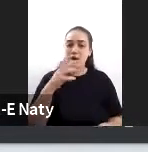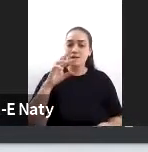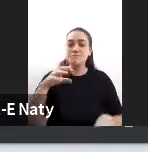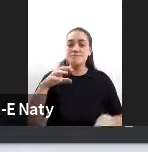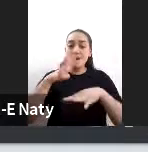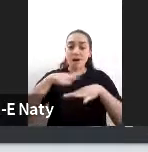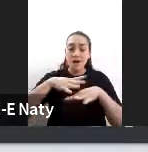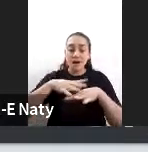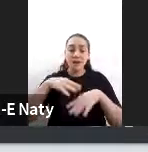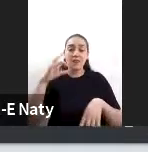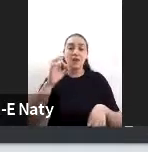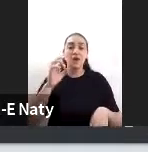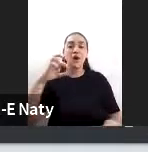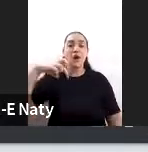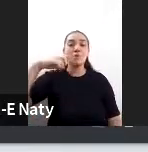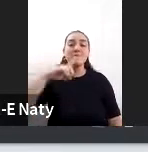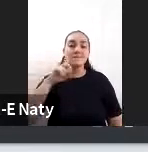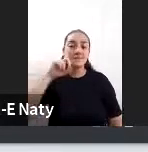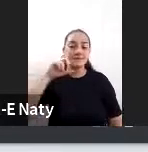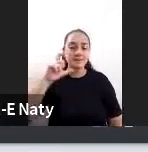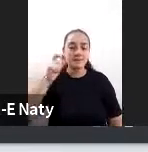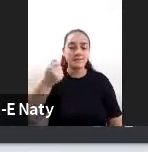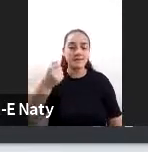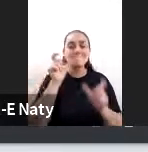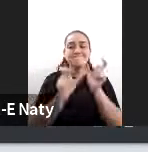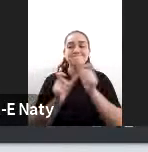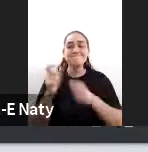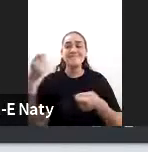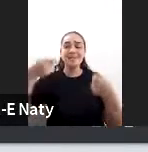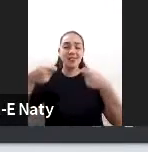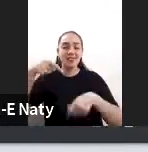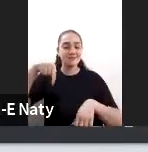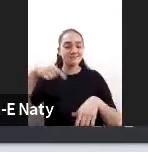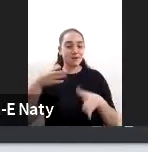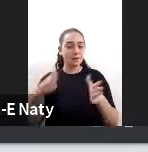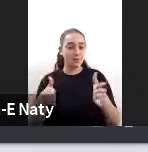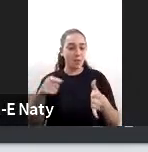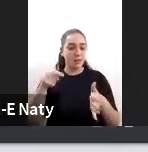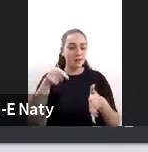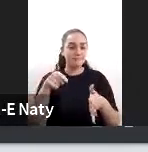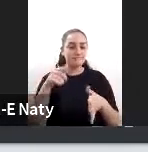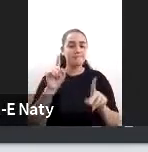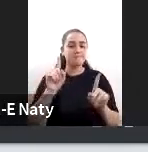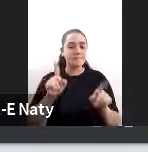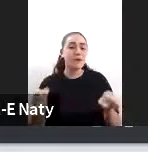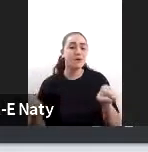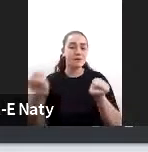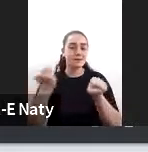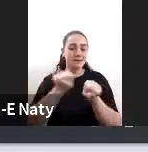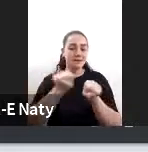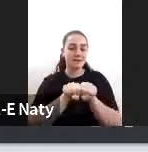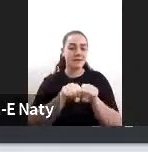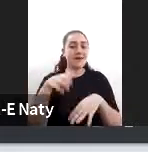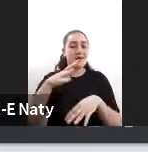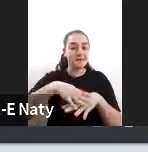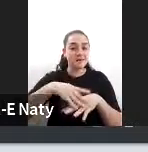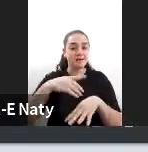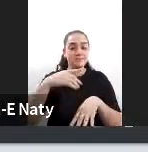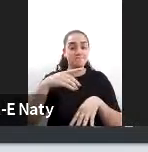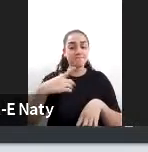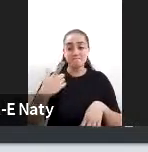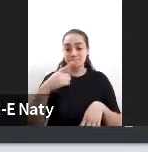atender las necesidades de los clientes actuales y también para poder conectar a través de la red nacional a las redes